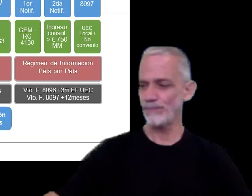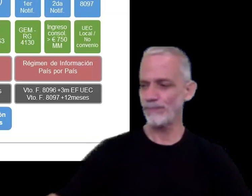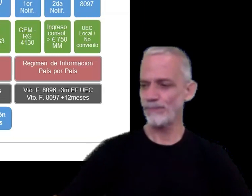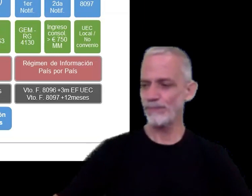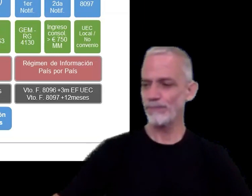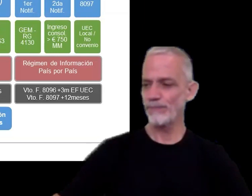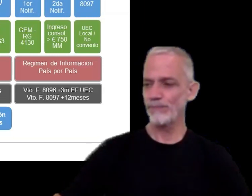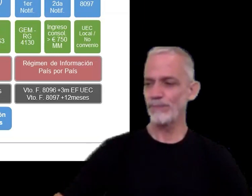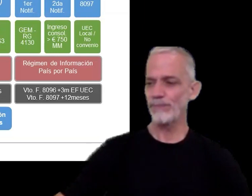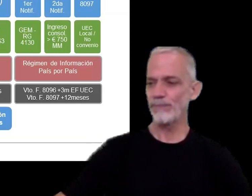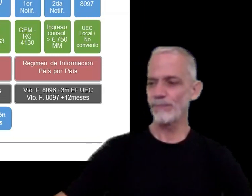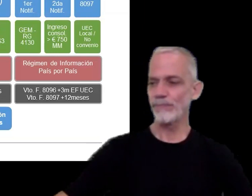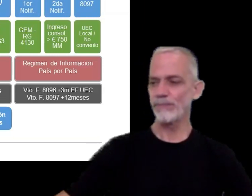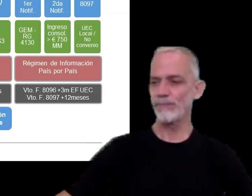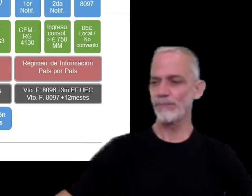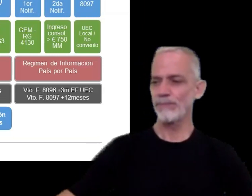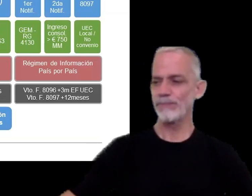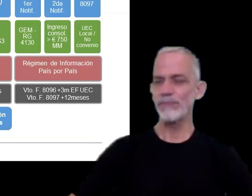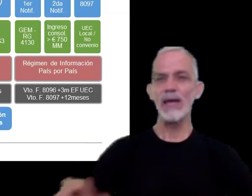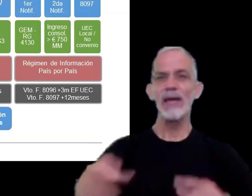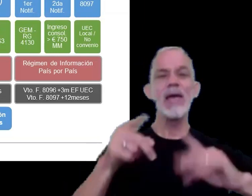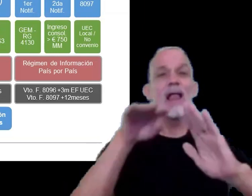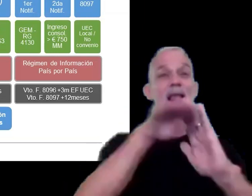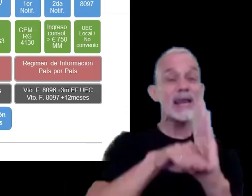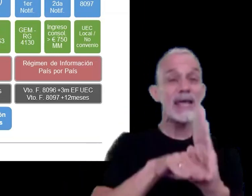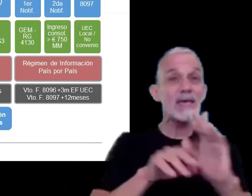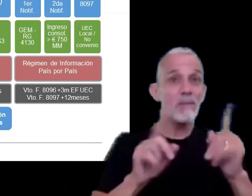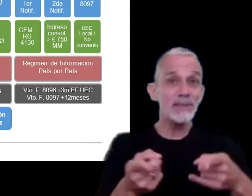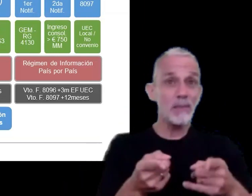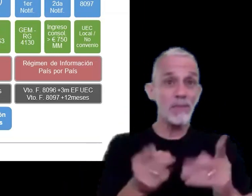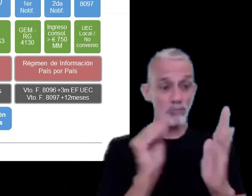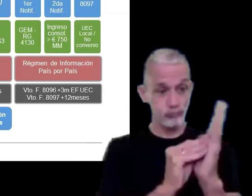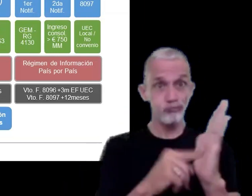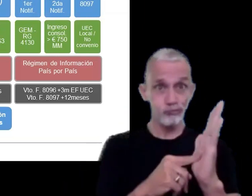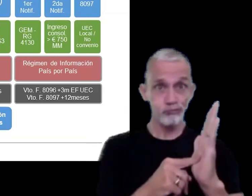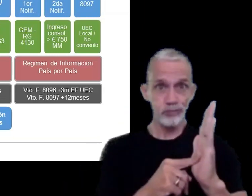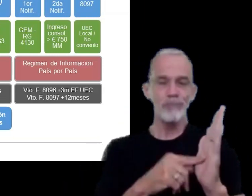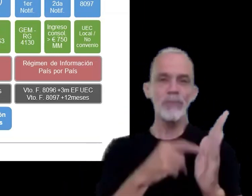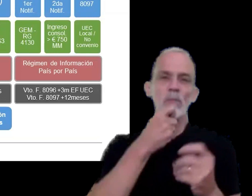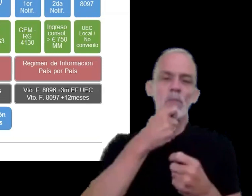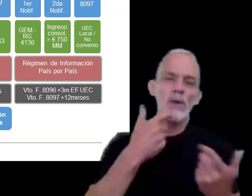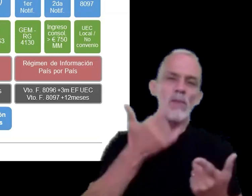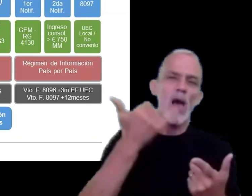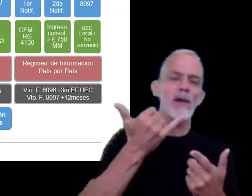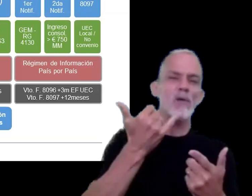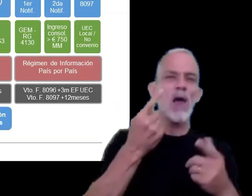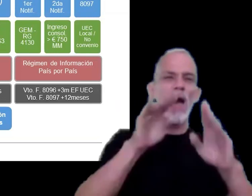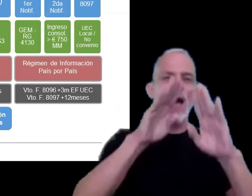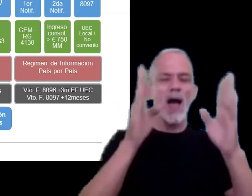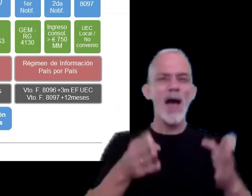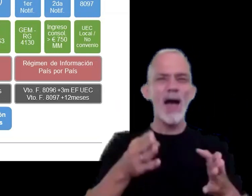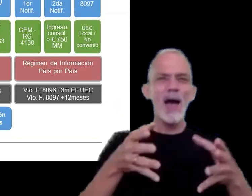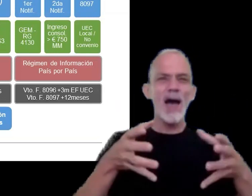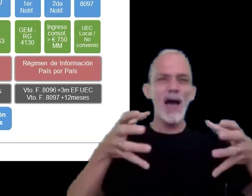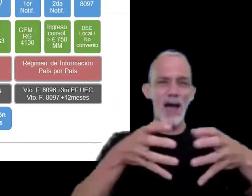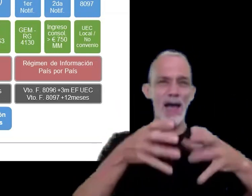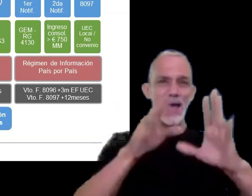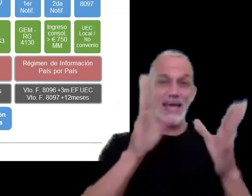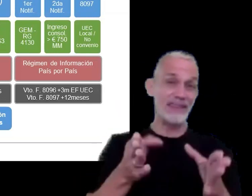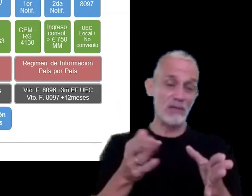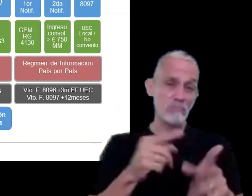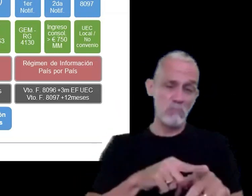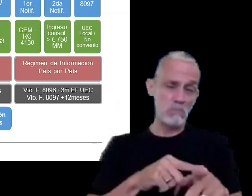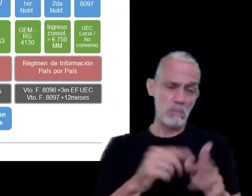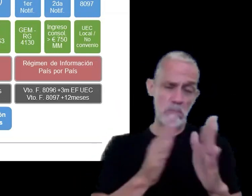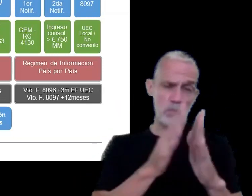y el régimen también lo que prevé es que cuando una entidad en algún periodo